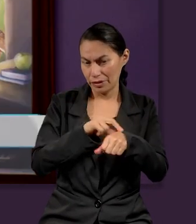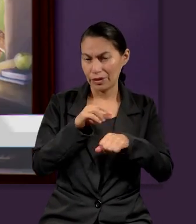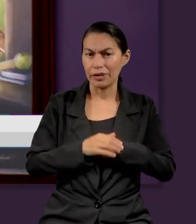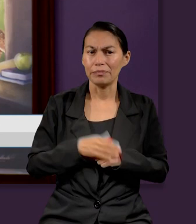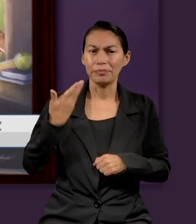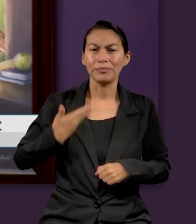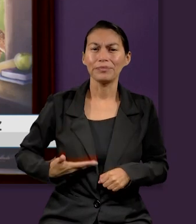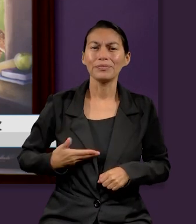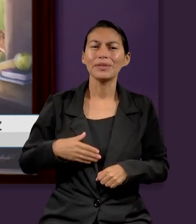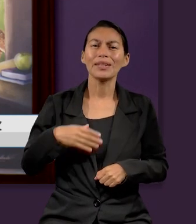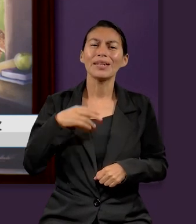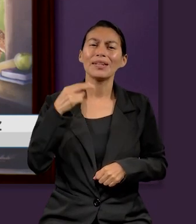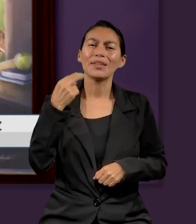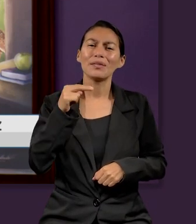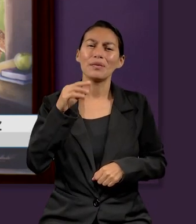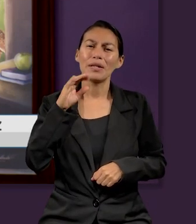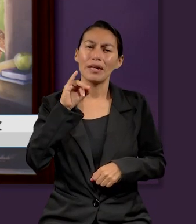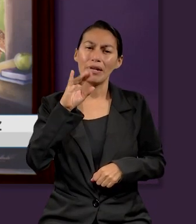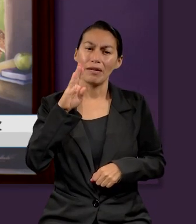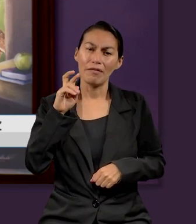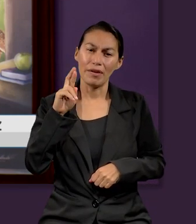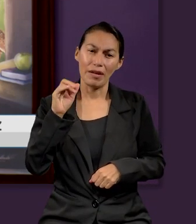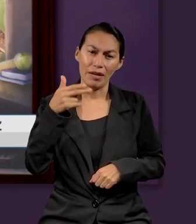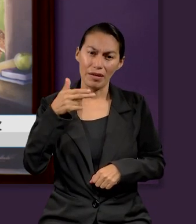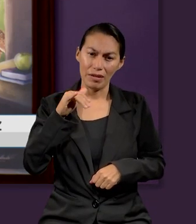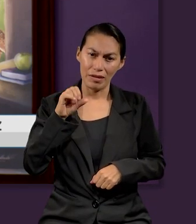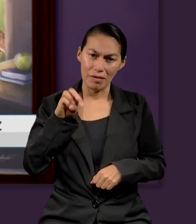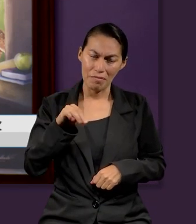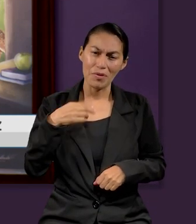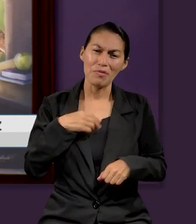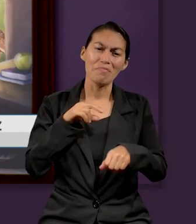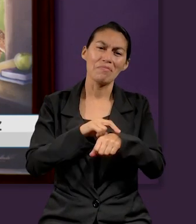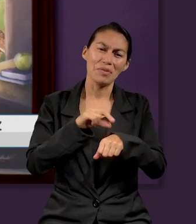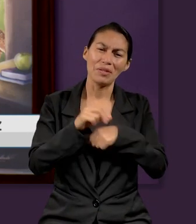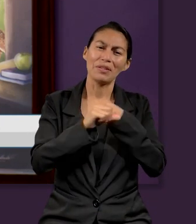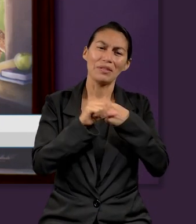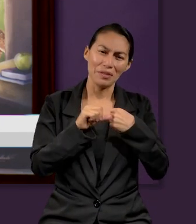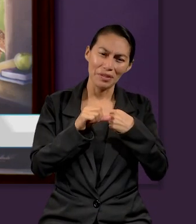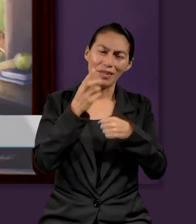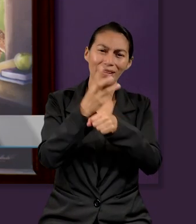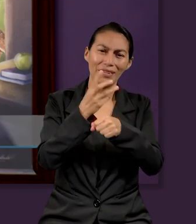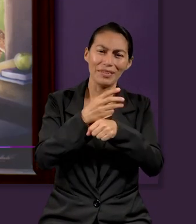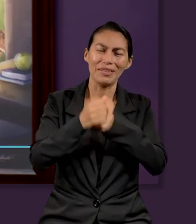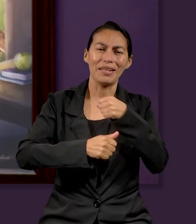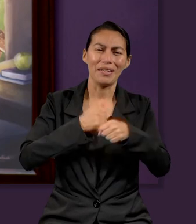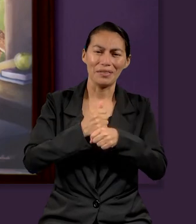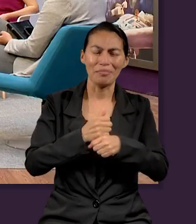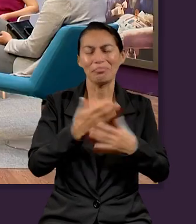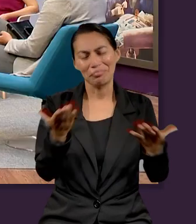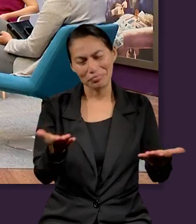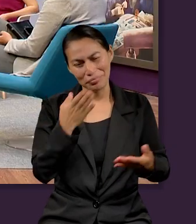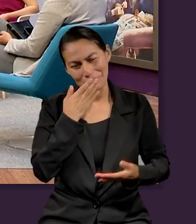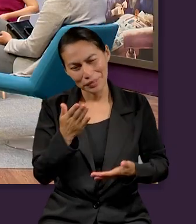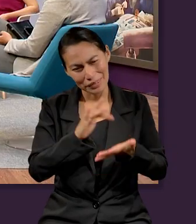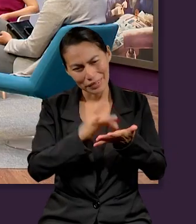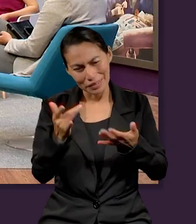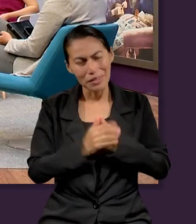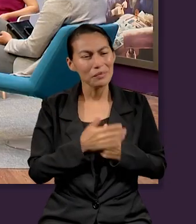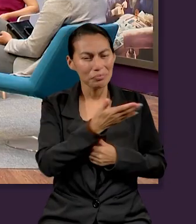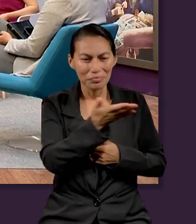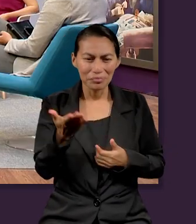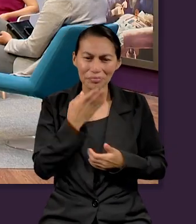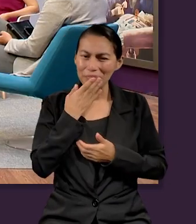es Ibrahim Cruz Valdés, soy de Hidalgo y estudio también la carrera de médico cirujano en el tercer año. Muchas gracias Ibrahim,